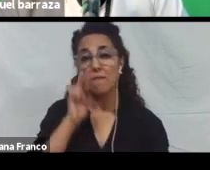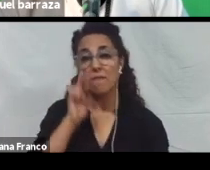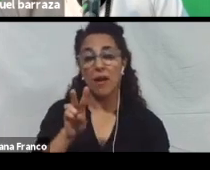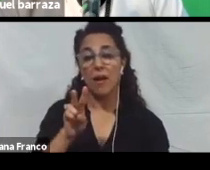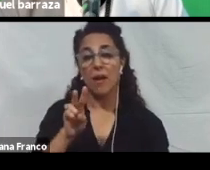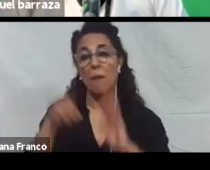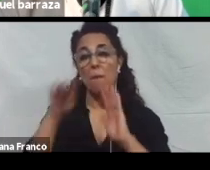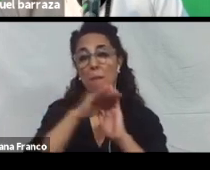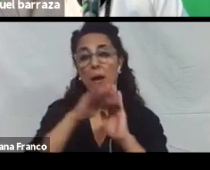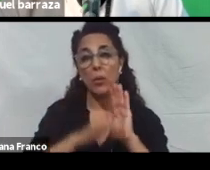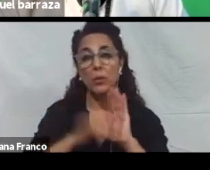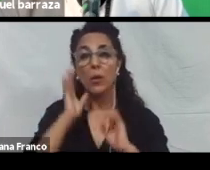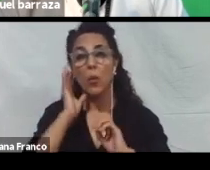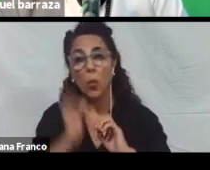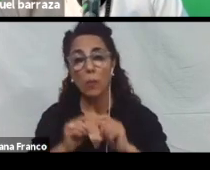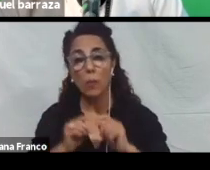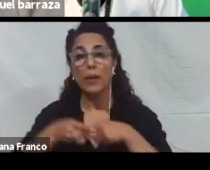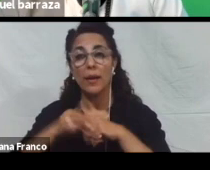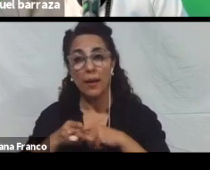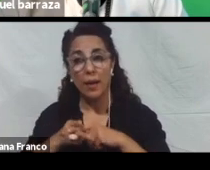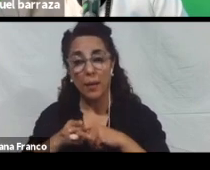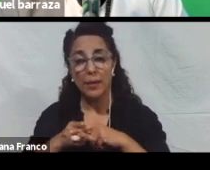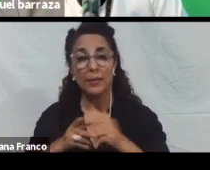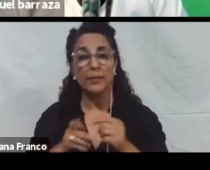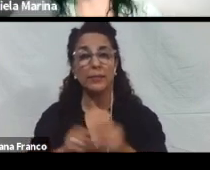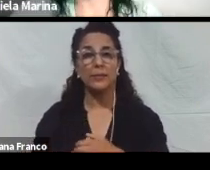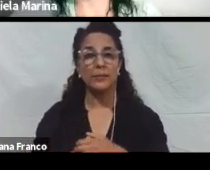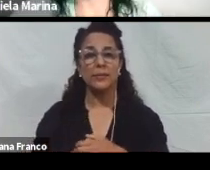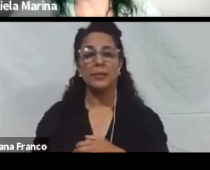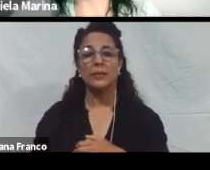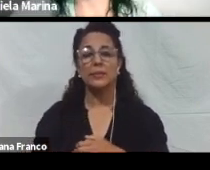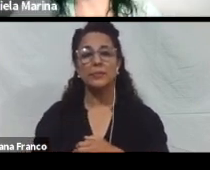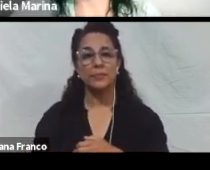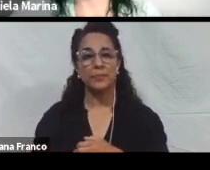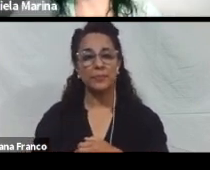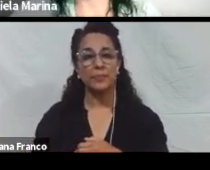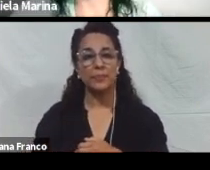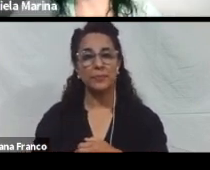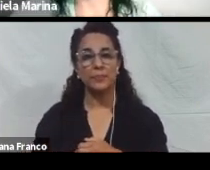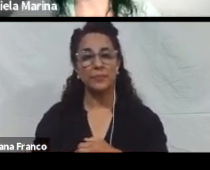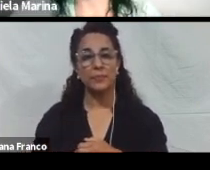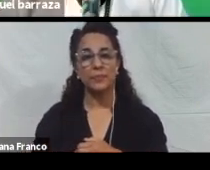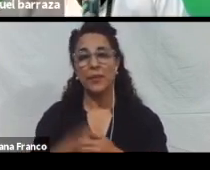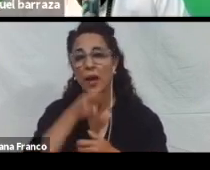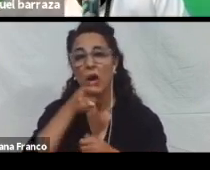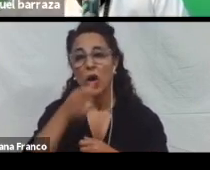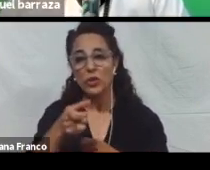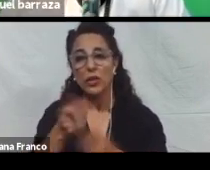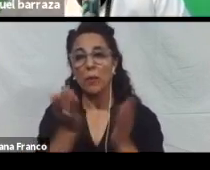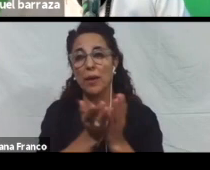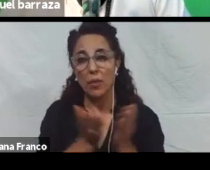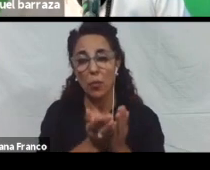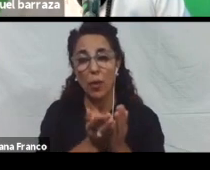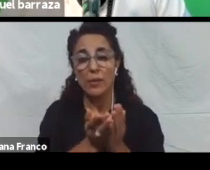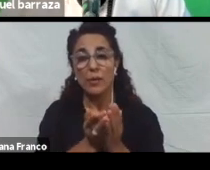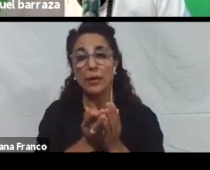Que cumplen las herramientas. Que ya lo vamos a ver en un ratito. Algunas herramientas que recomiendo para la educación. Quiero comentar algunas